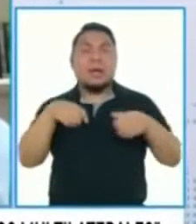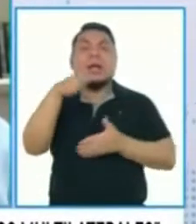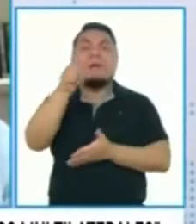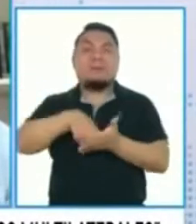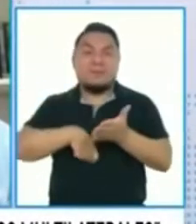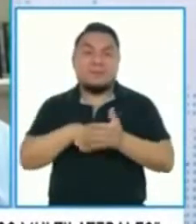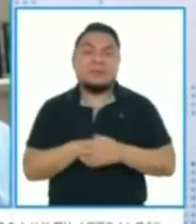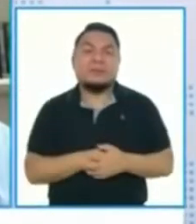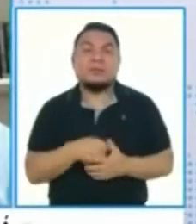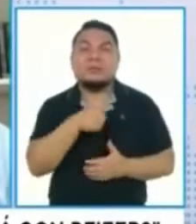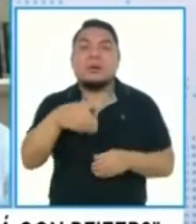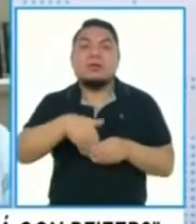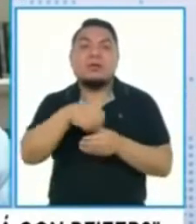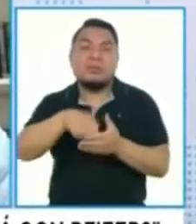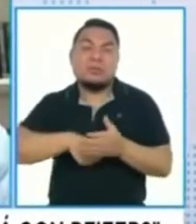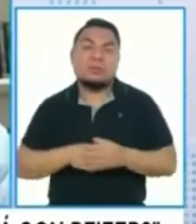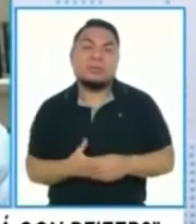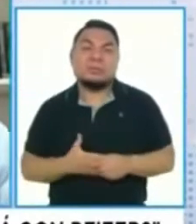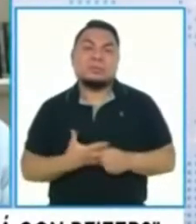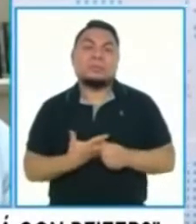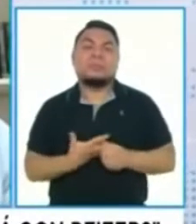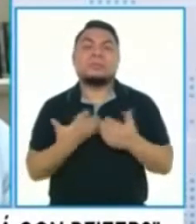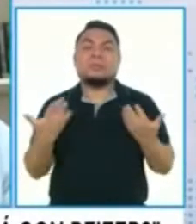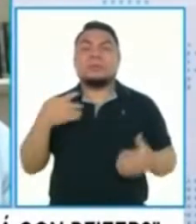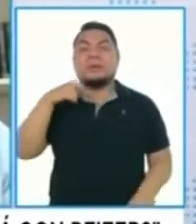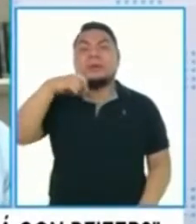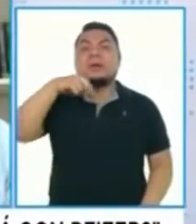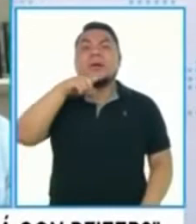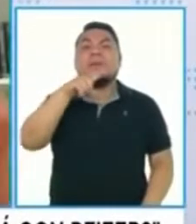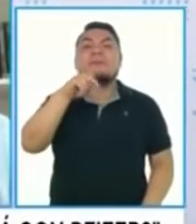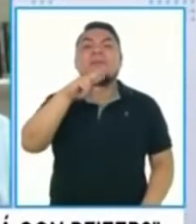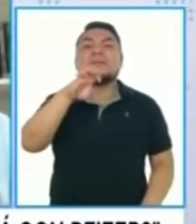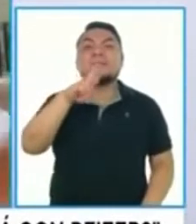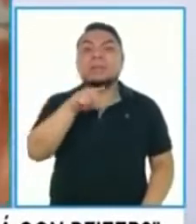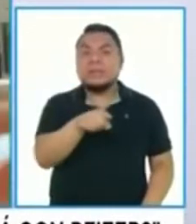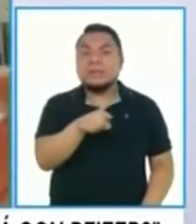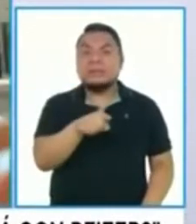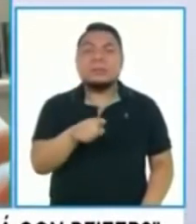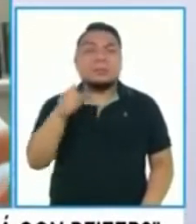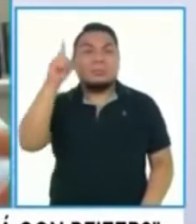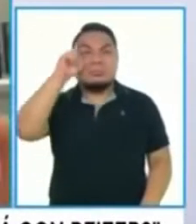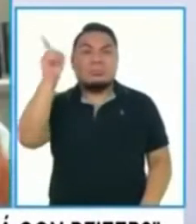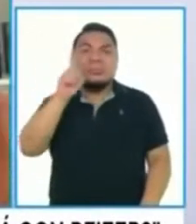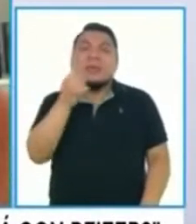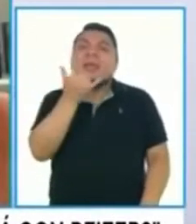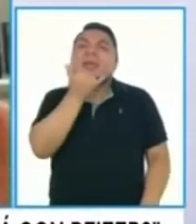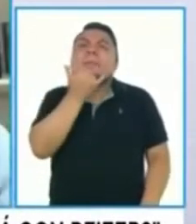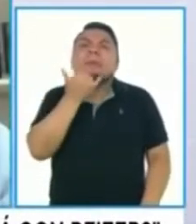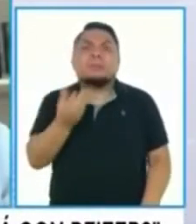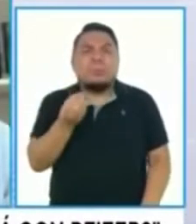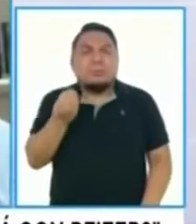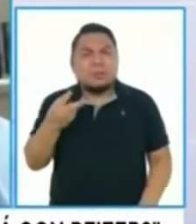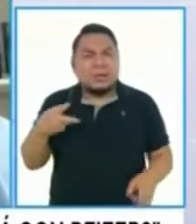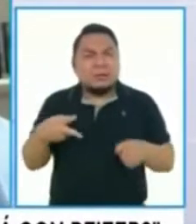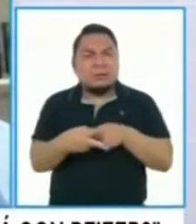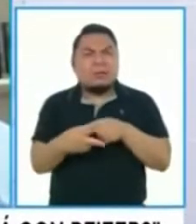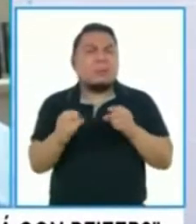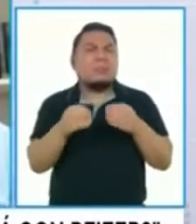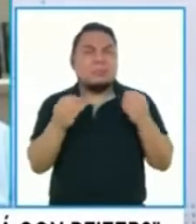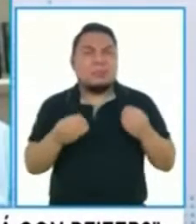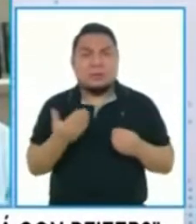firma de los contratos respectivos. Con Pfizer no sabemos exactamente qué detuvo la